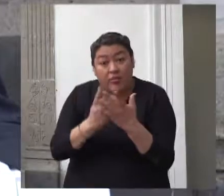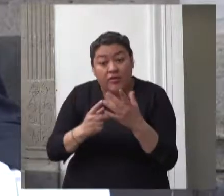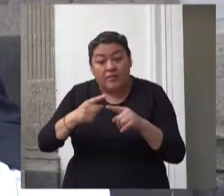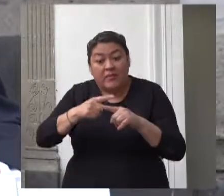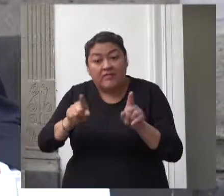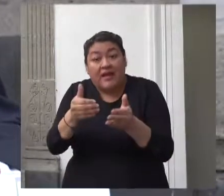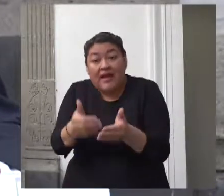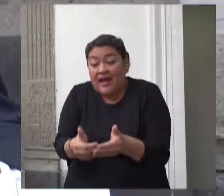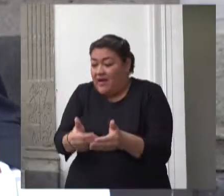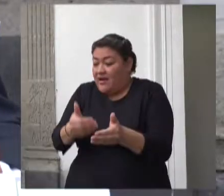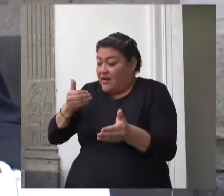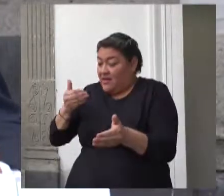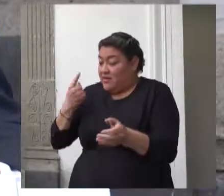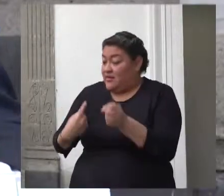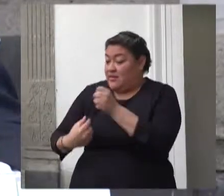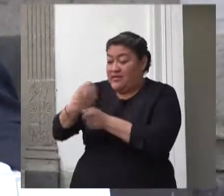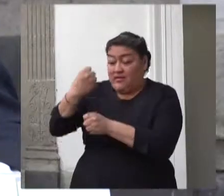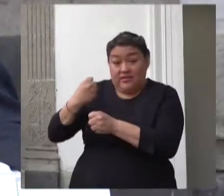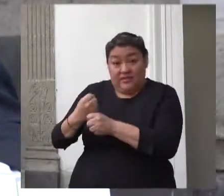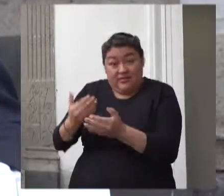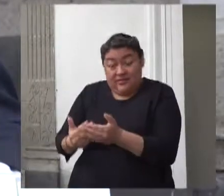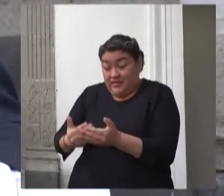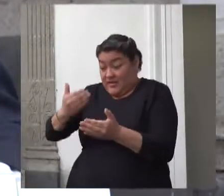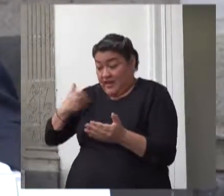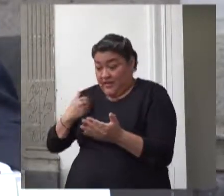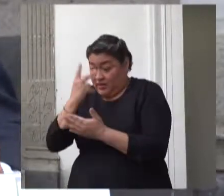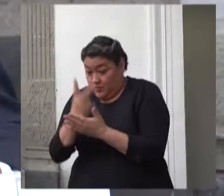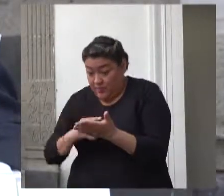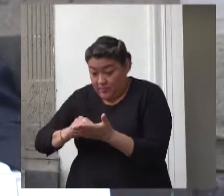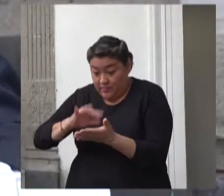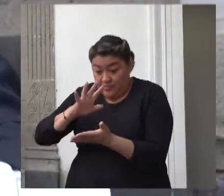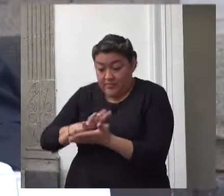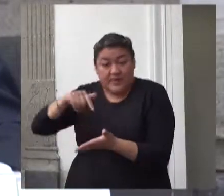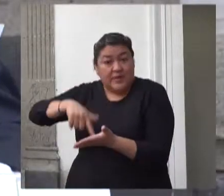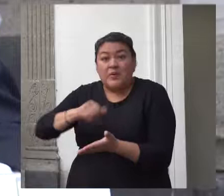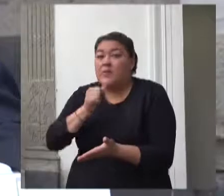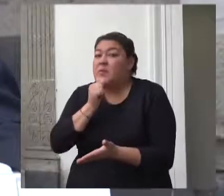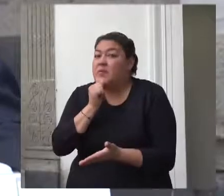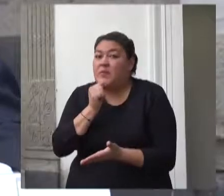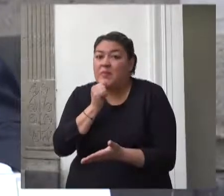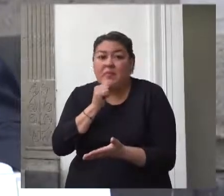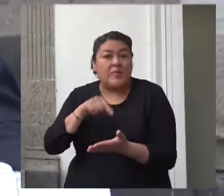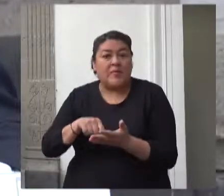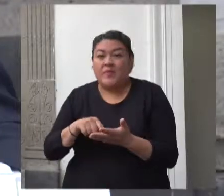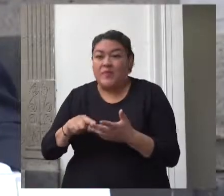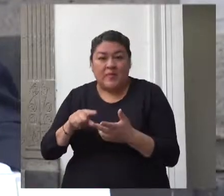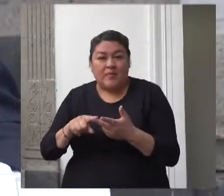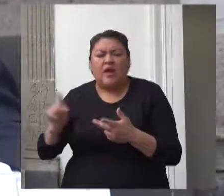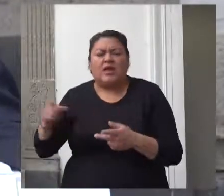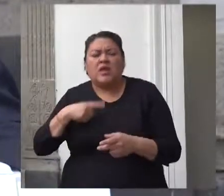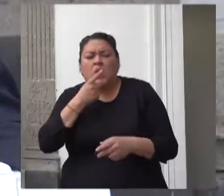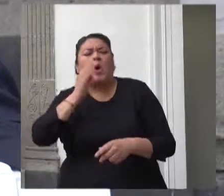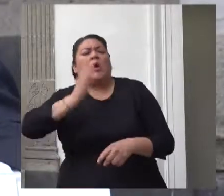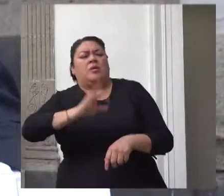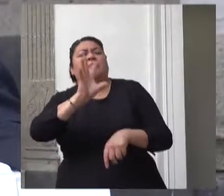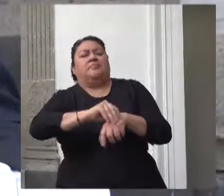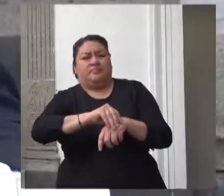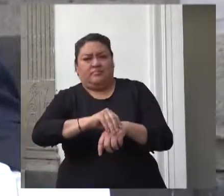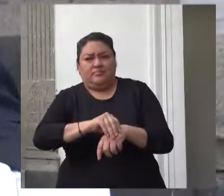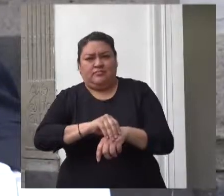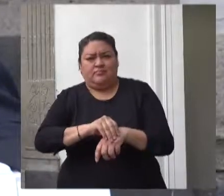previsto en el presupuesto de egresos 2019 en esa segunda autorización